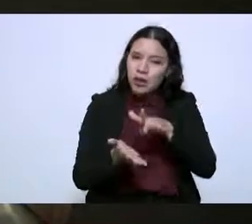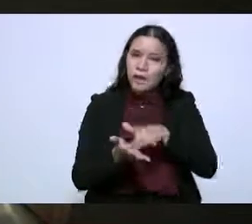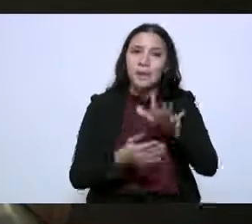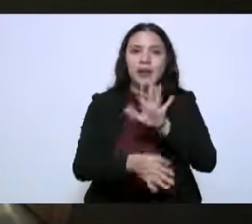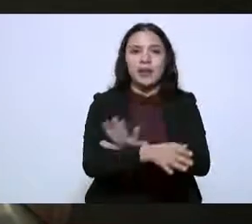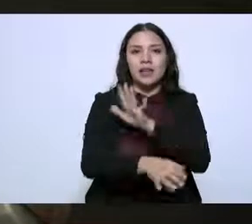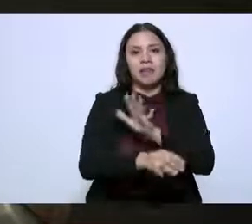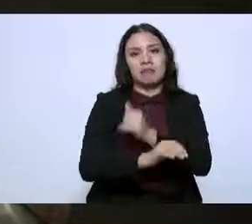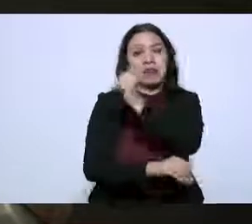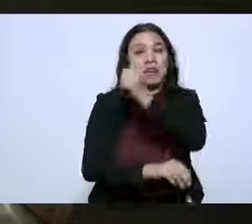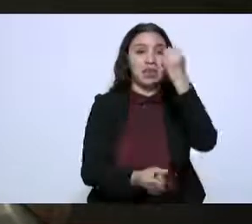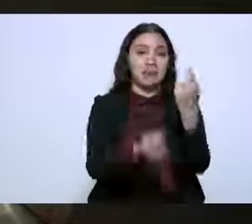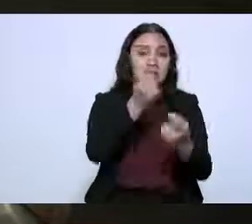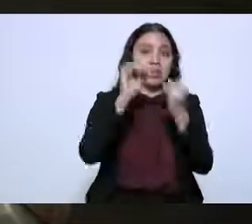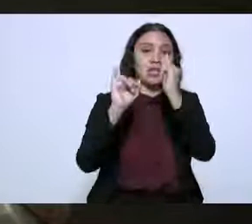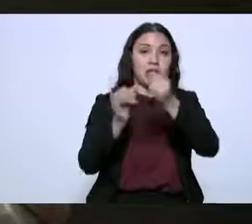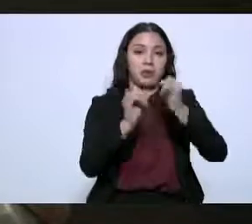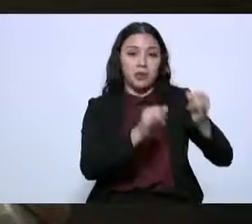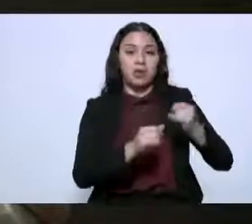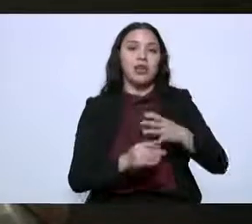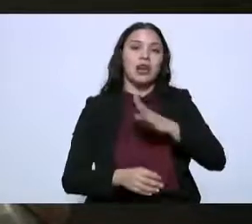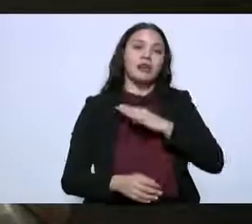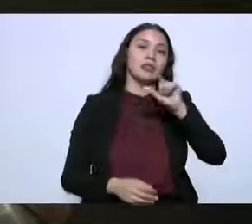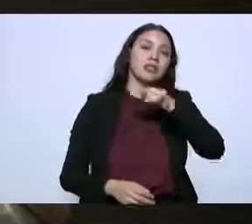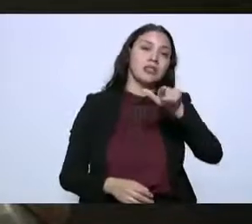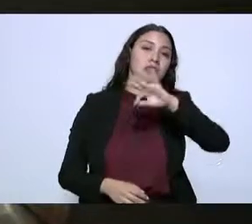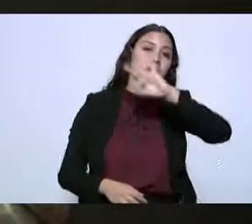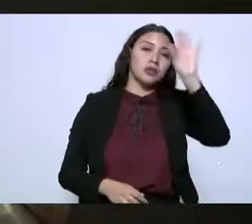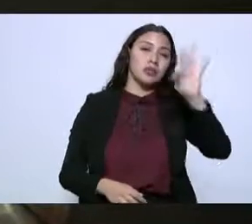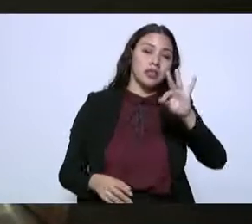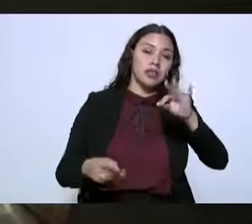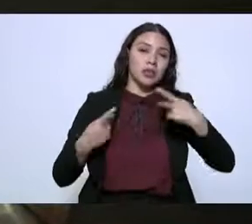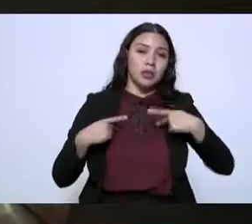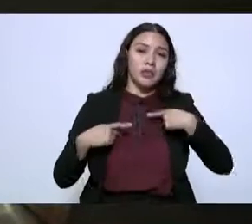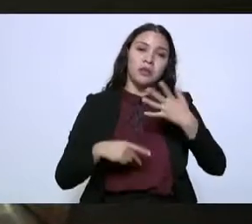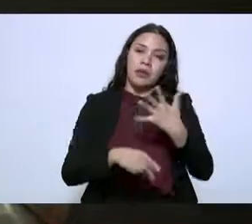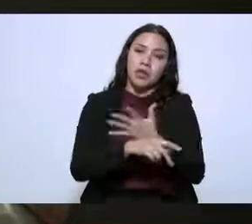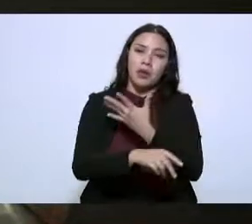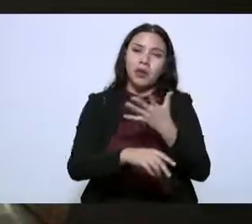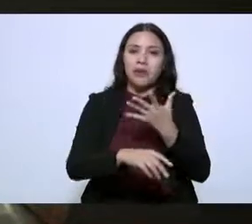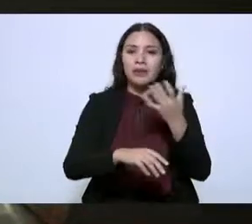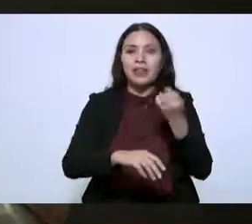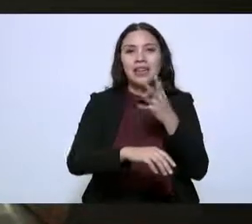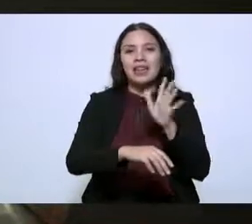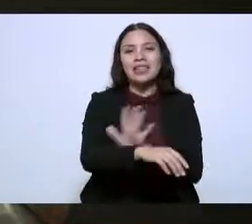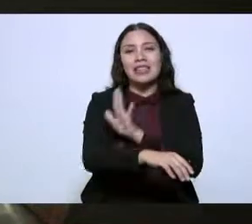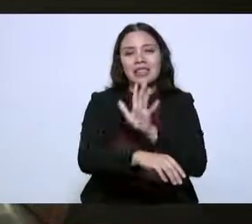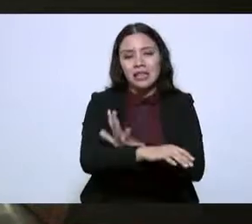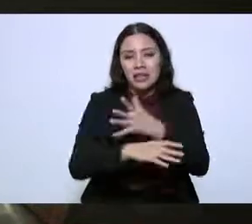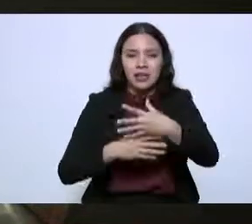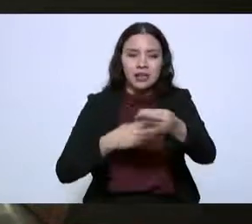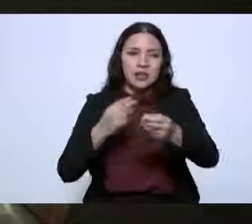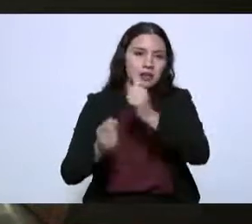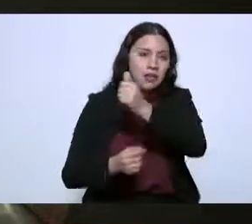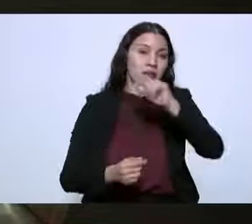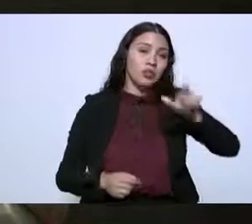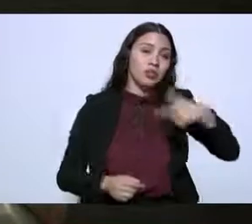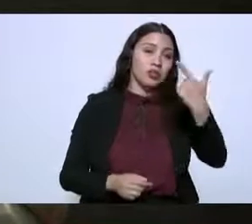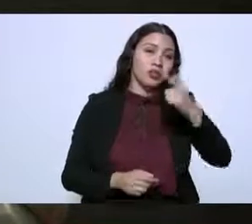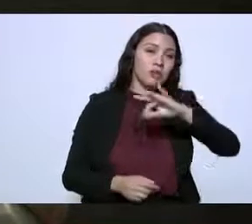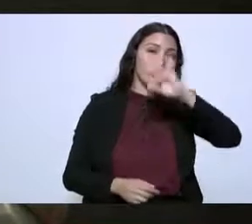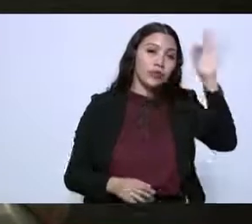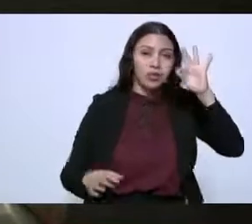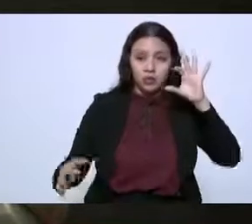energía, son centrales, 17 por ciento de generadores de autoabasto, 12 por ciento de las